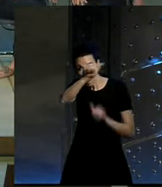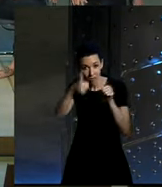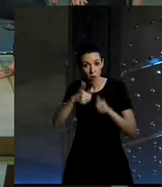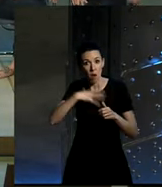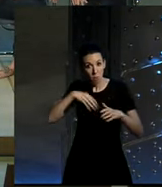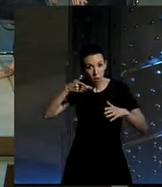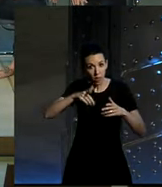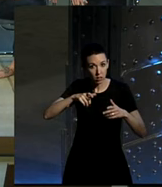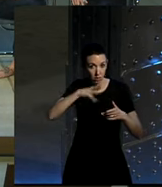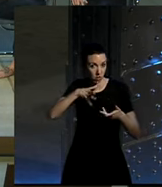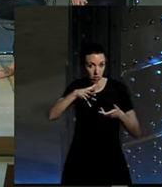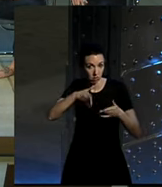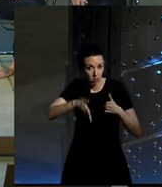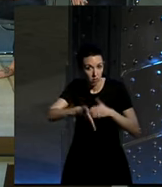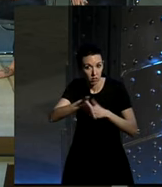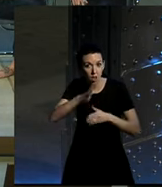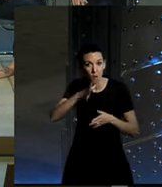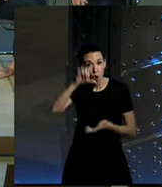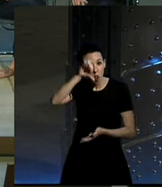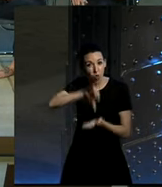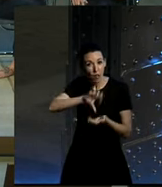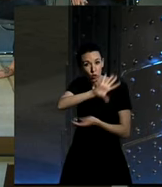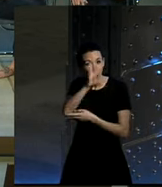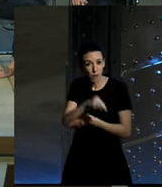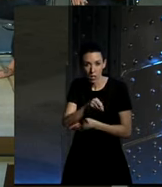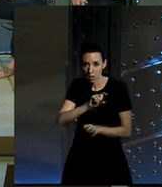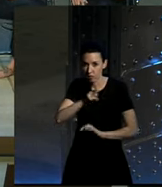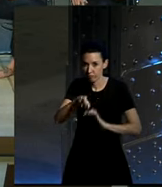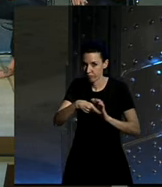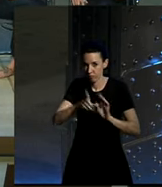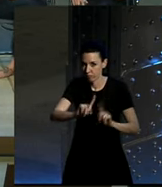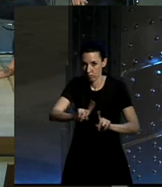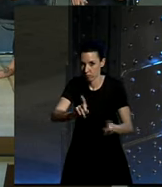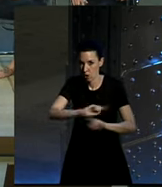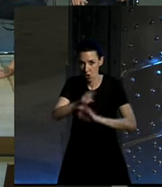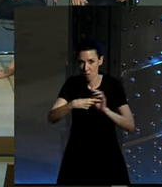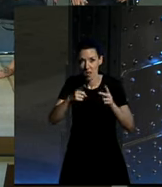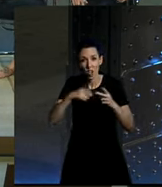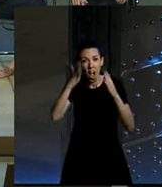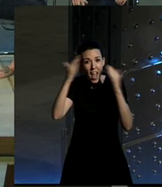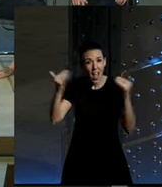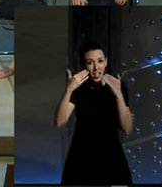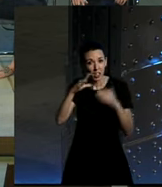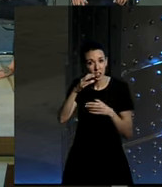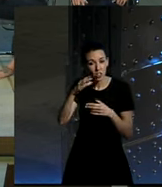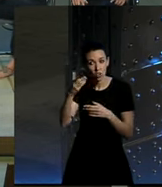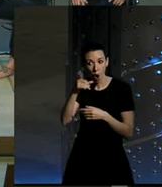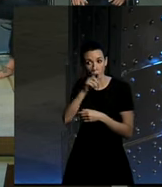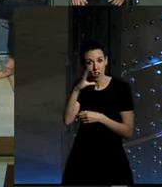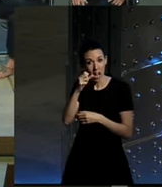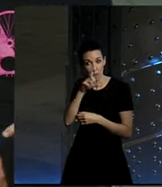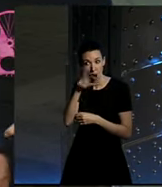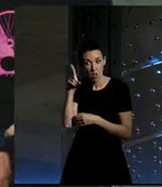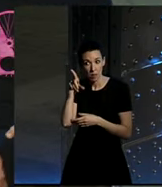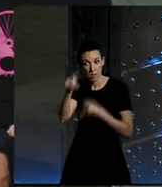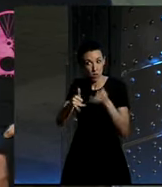pasar ahora porque Centro África está totalmente descartado Egipto estuvo Carmen el año pasado en bici y no pudo hacer